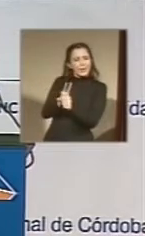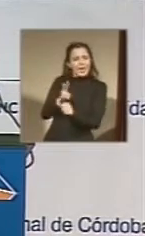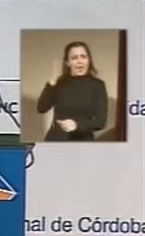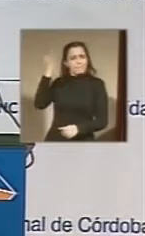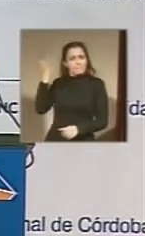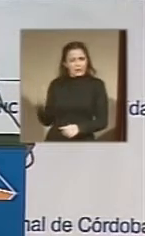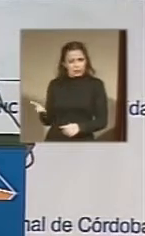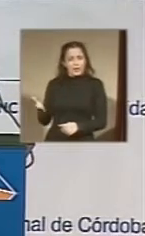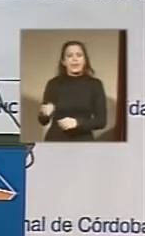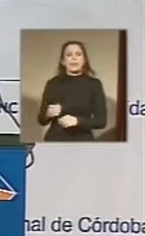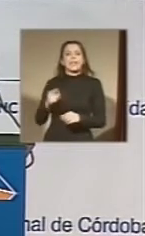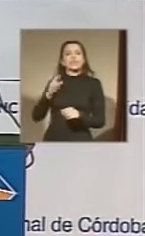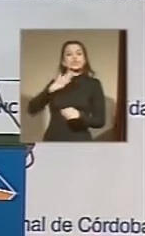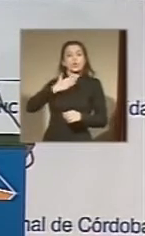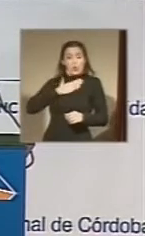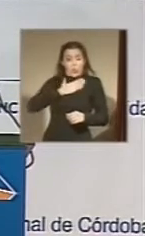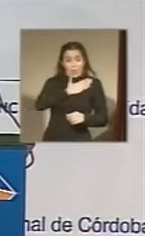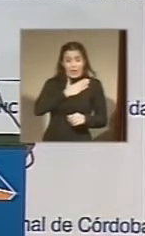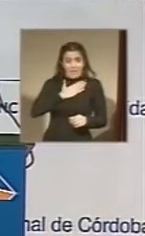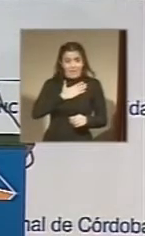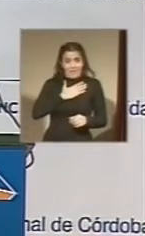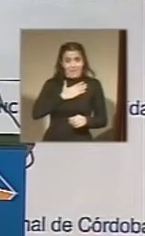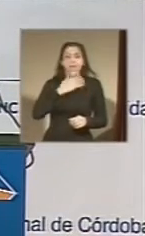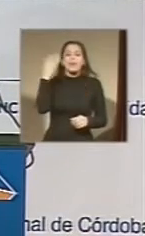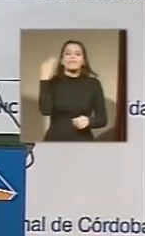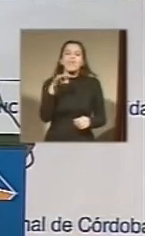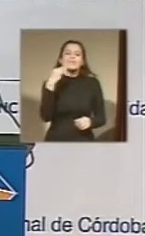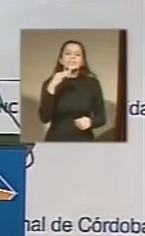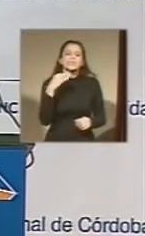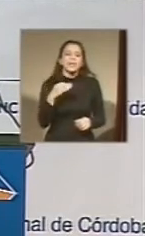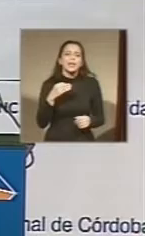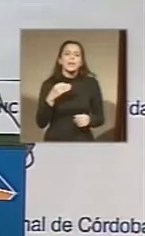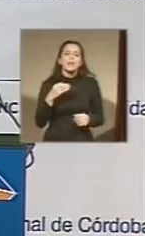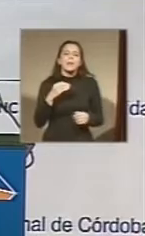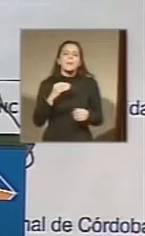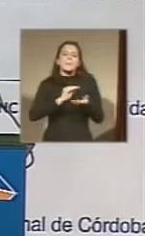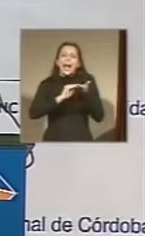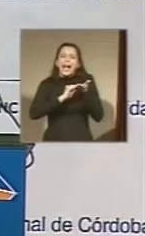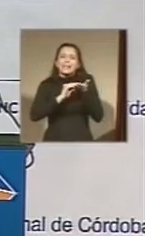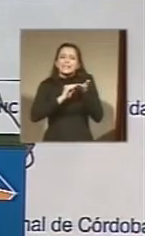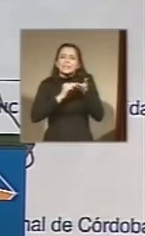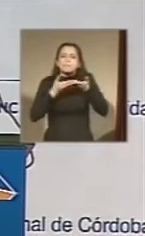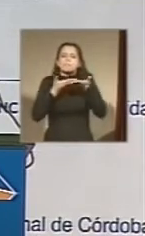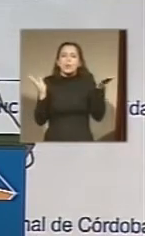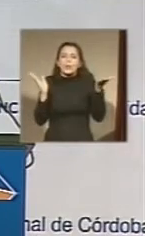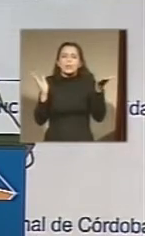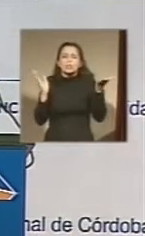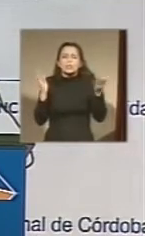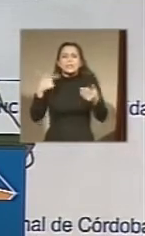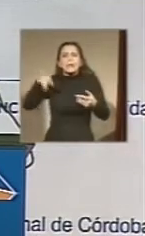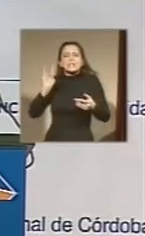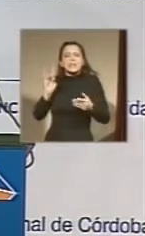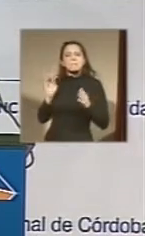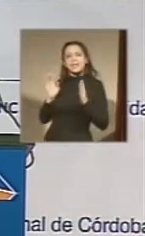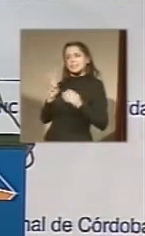personas que nos curan deben ser los agentes públicos más atendidos y contenidos